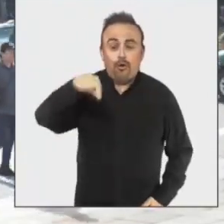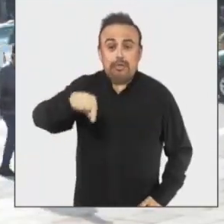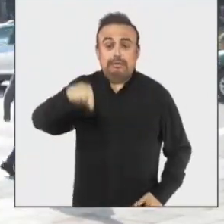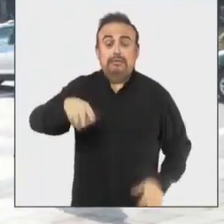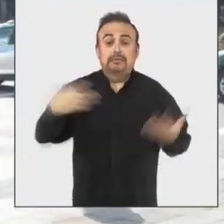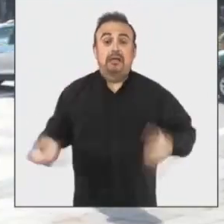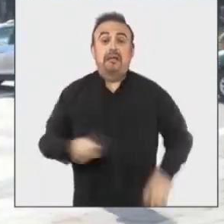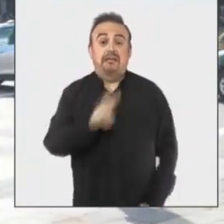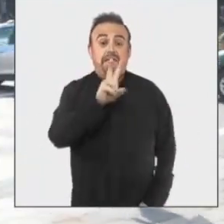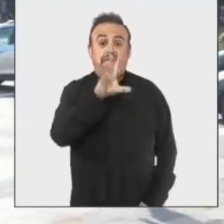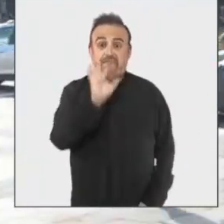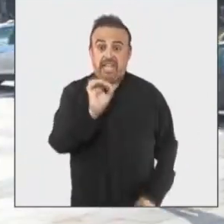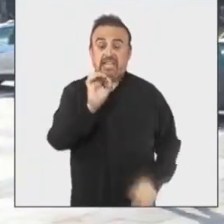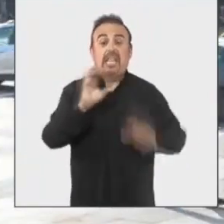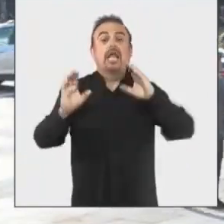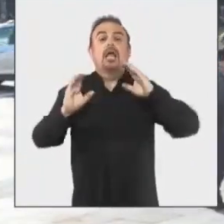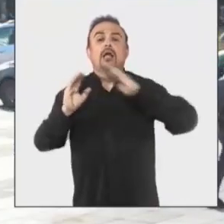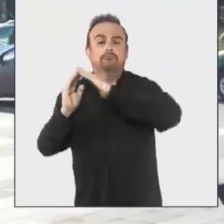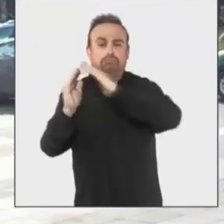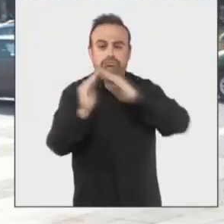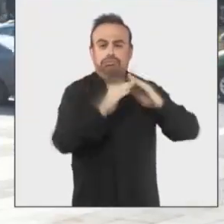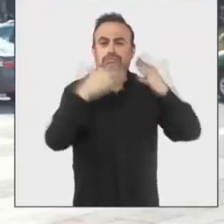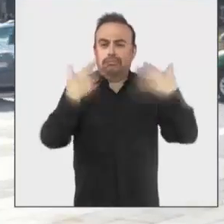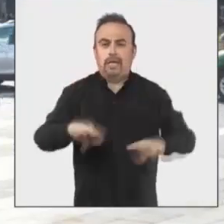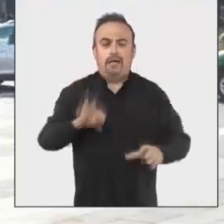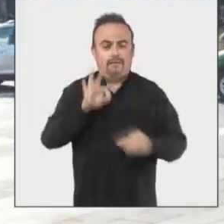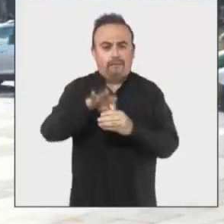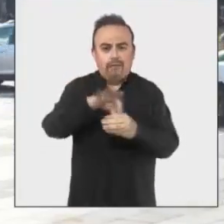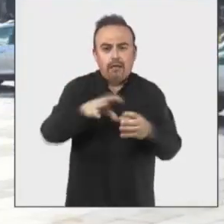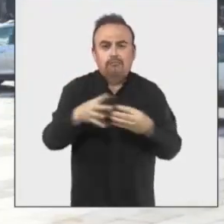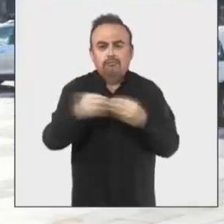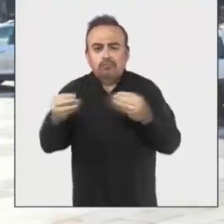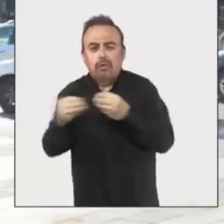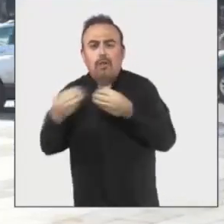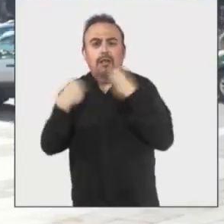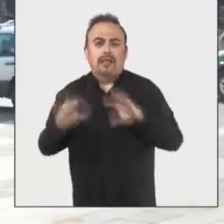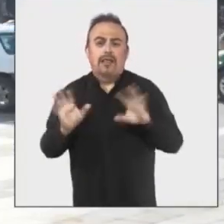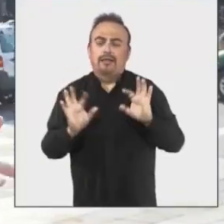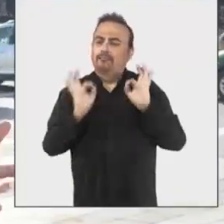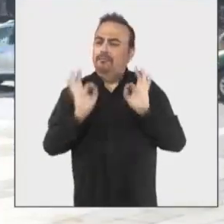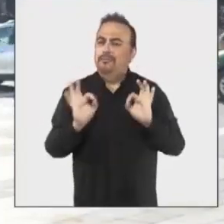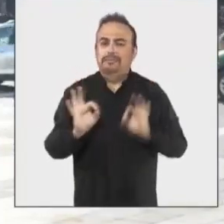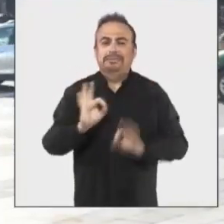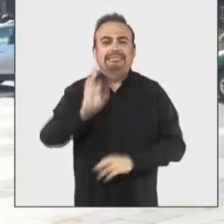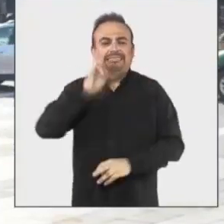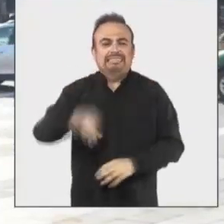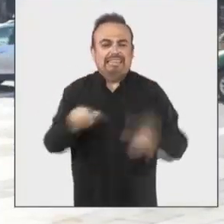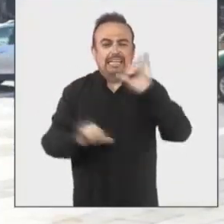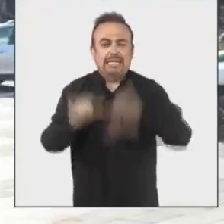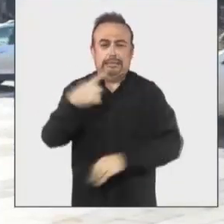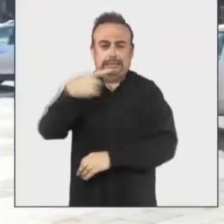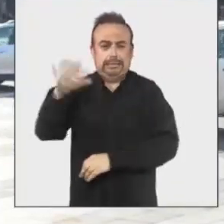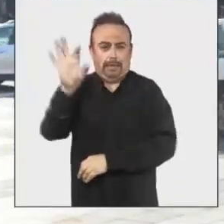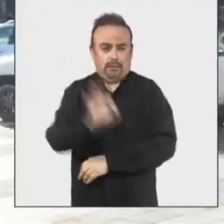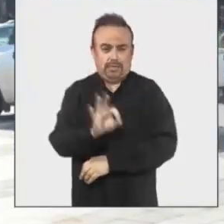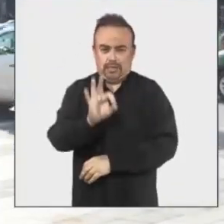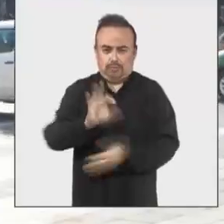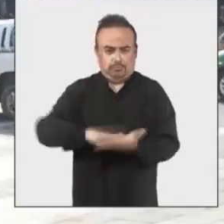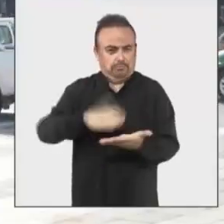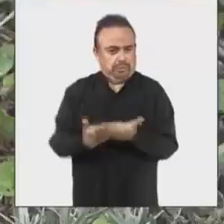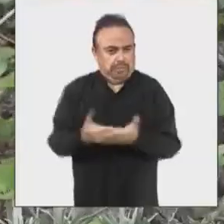neighbors already have their first cosecha de verduras totalmente orgánicas y, obviamente, 100% saludables.